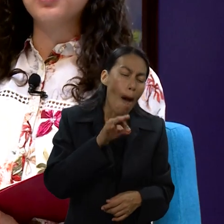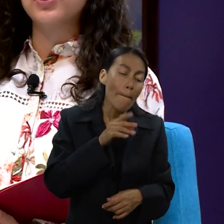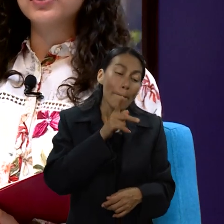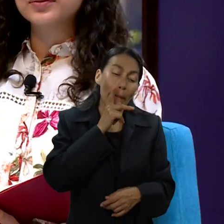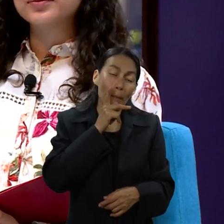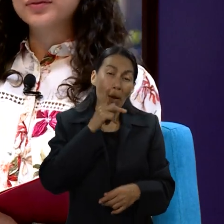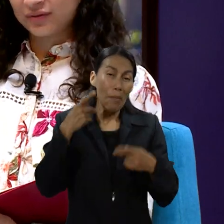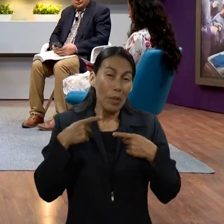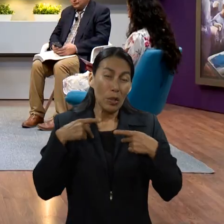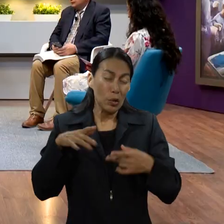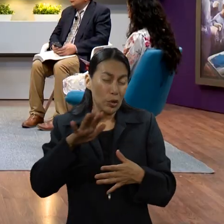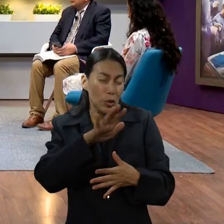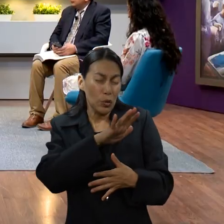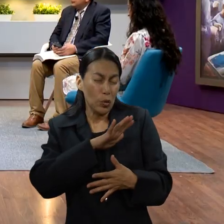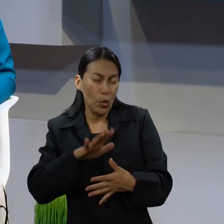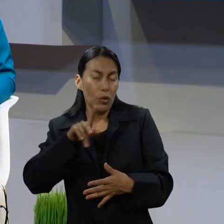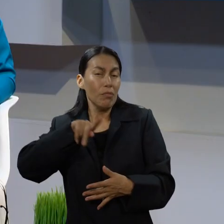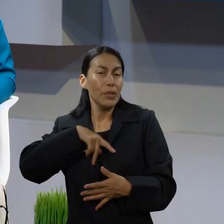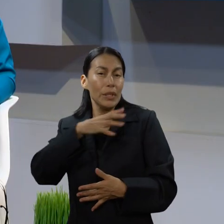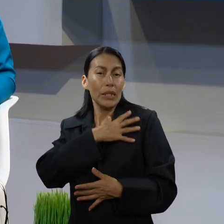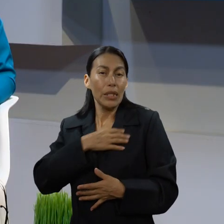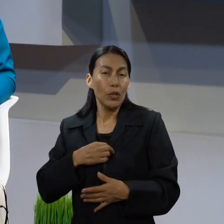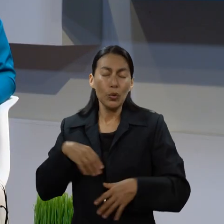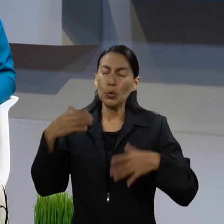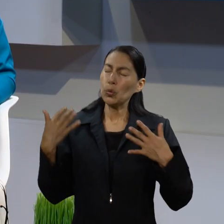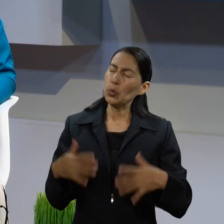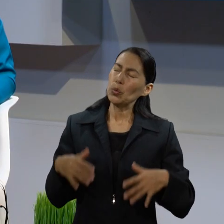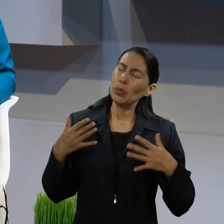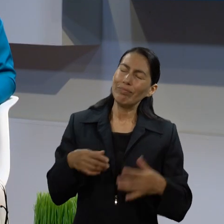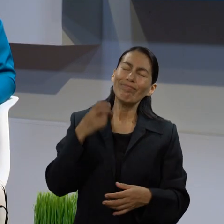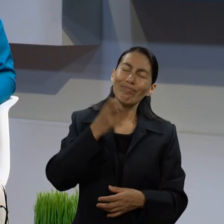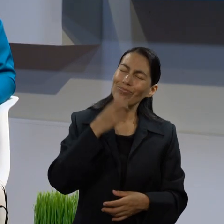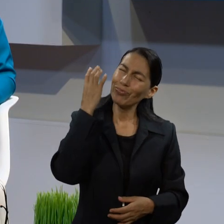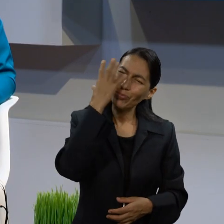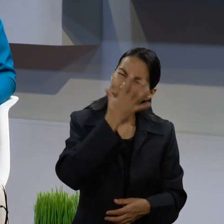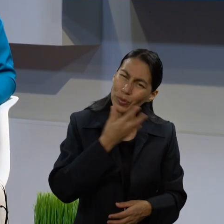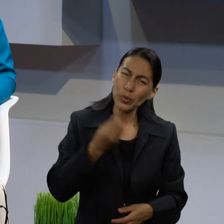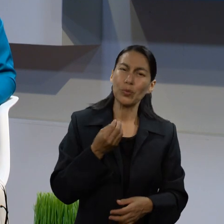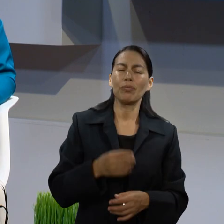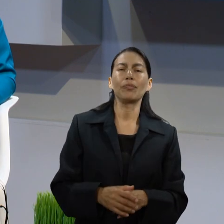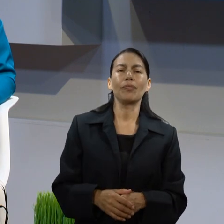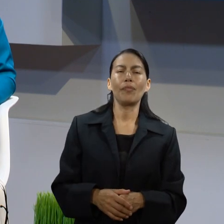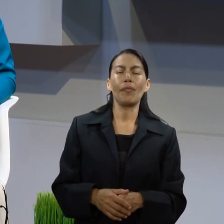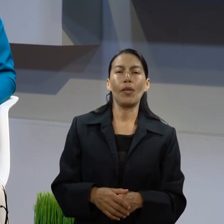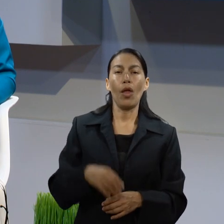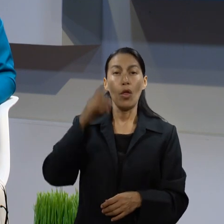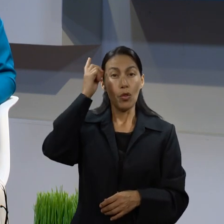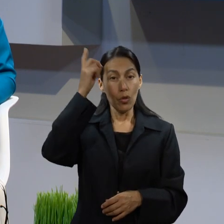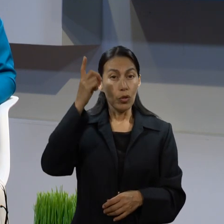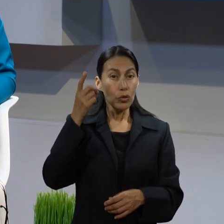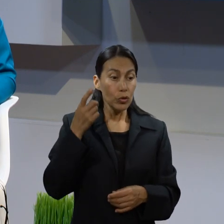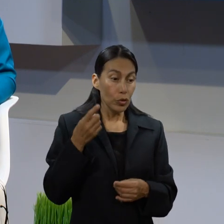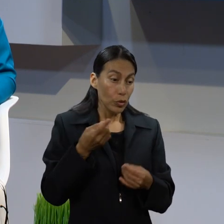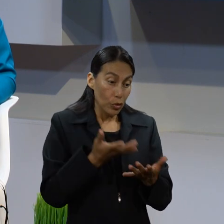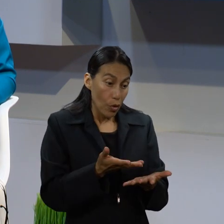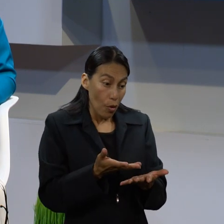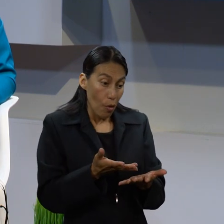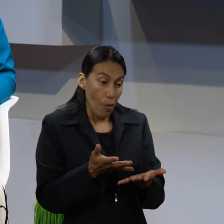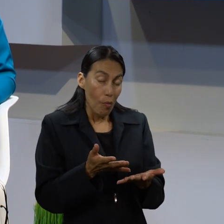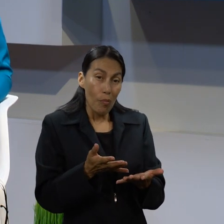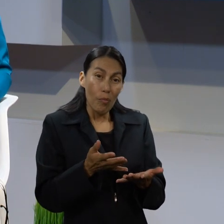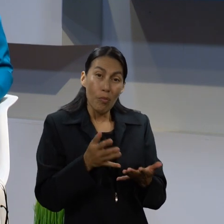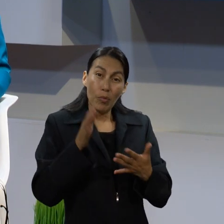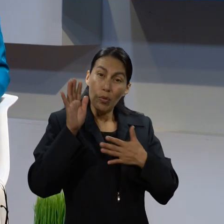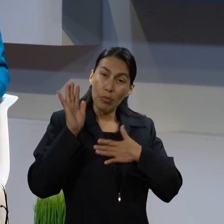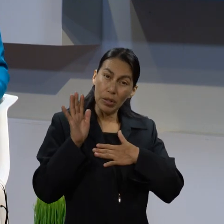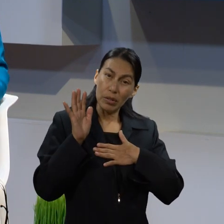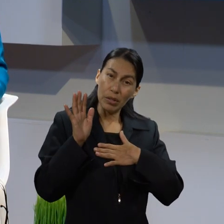mi pueblo. Efectivamente. Qué maravillosa promesa hecha a un hombre